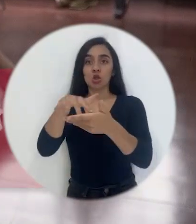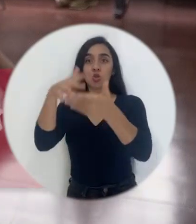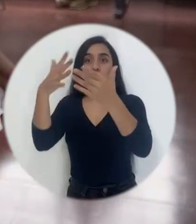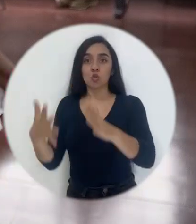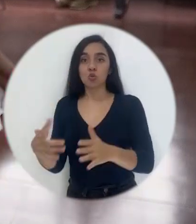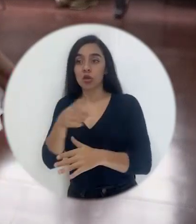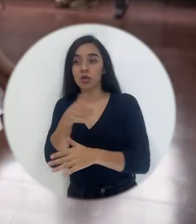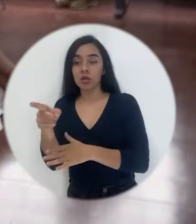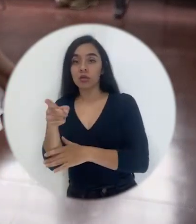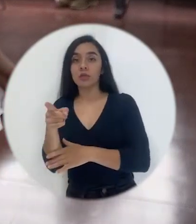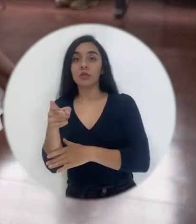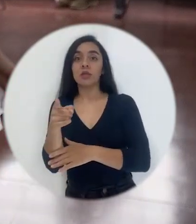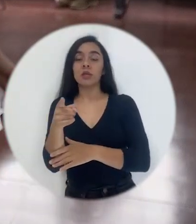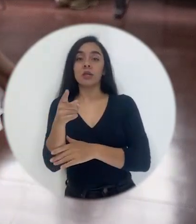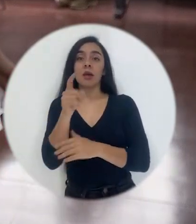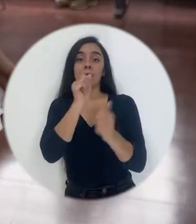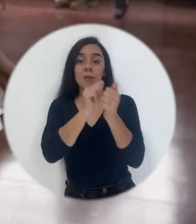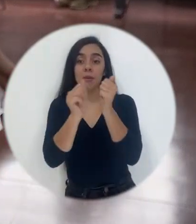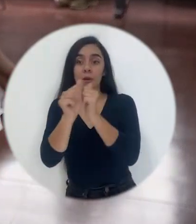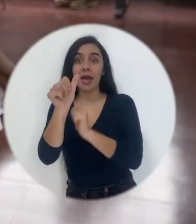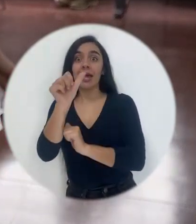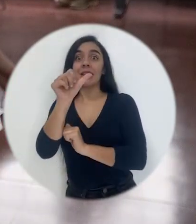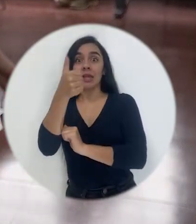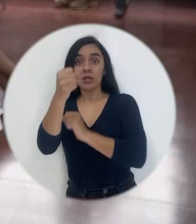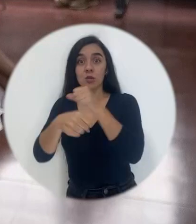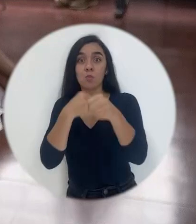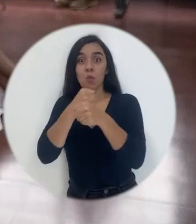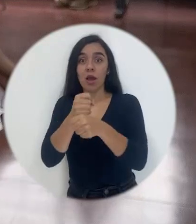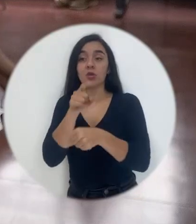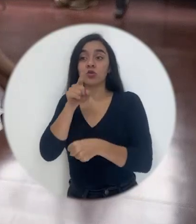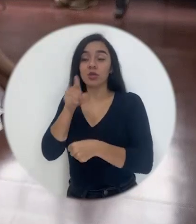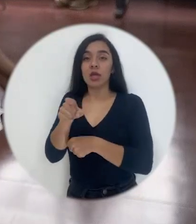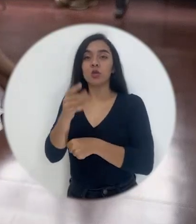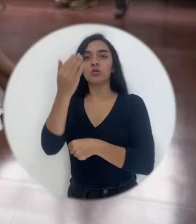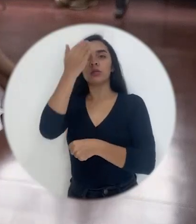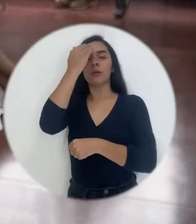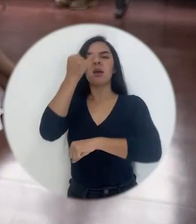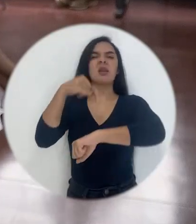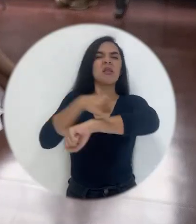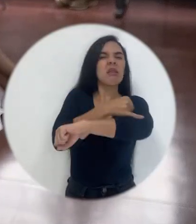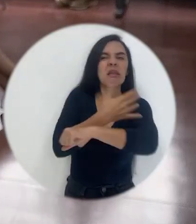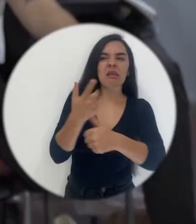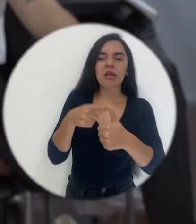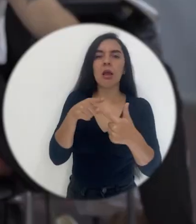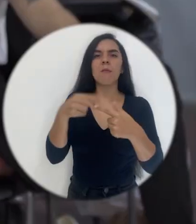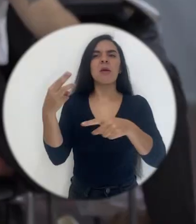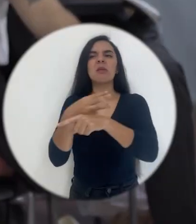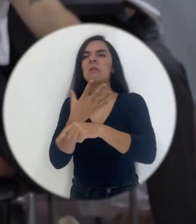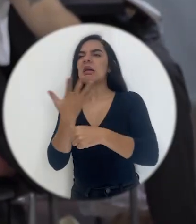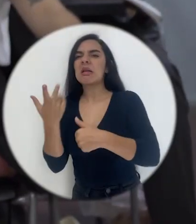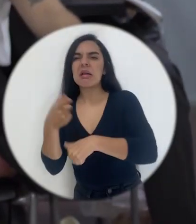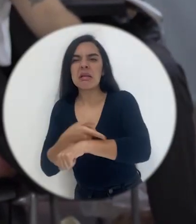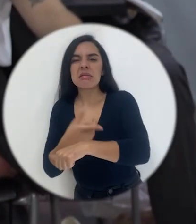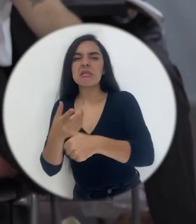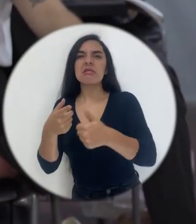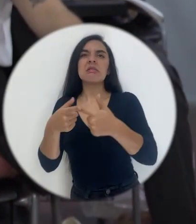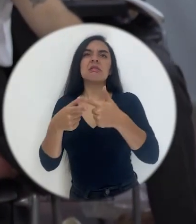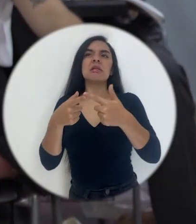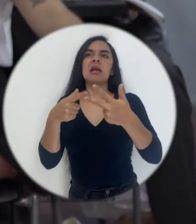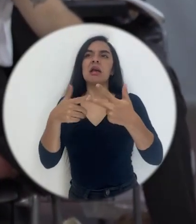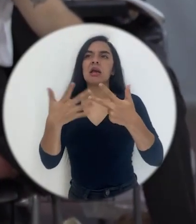estudiantes cuando lleguen a un décimo año sepan qué es ingeniería sepan qué es matemática cómo